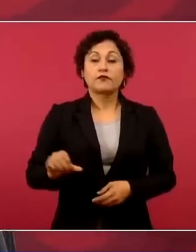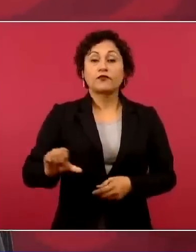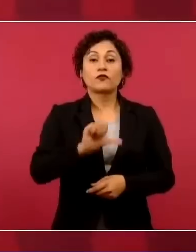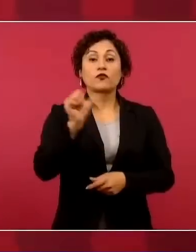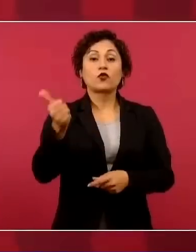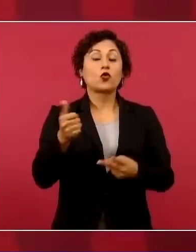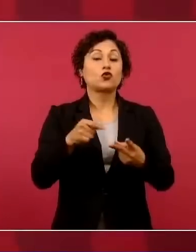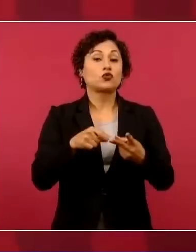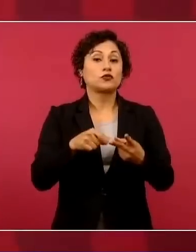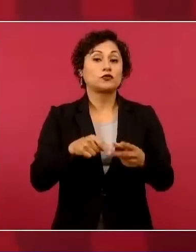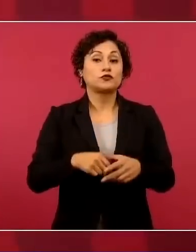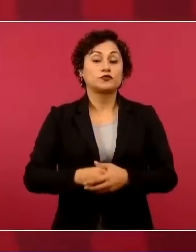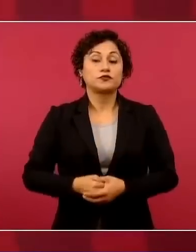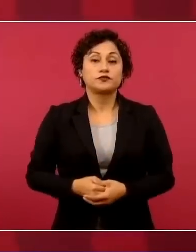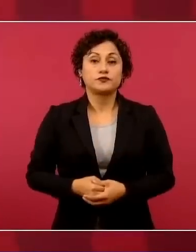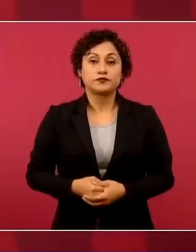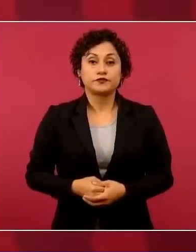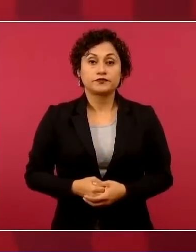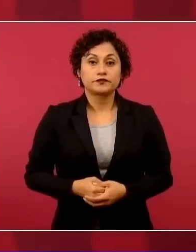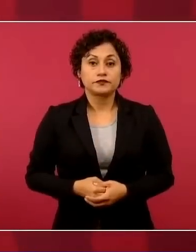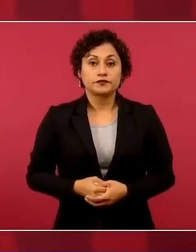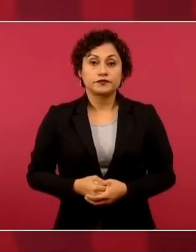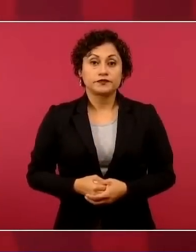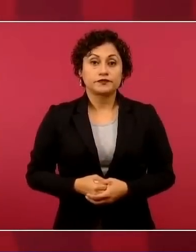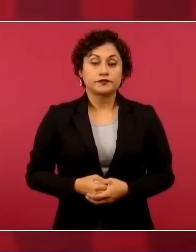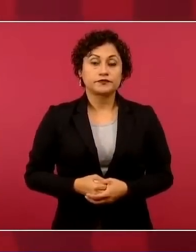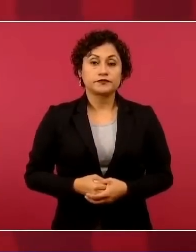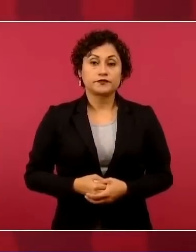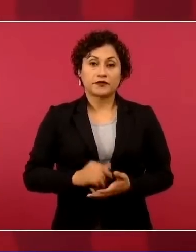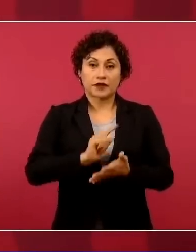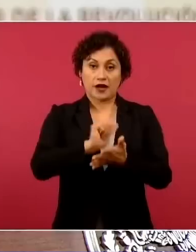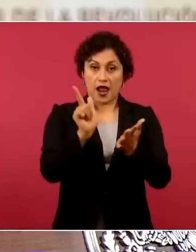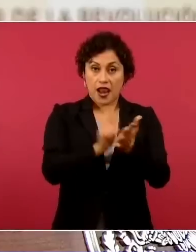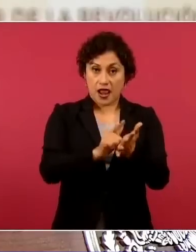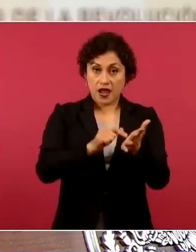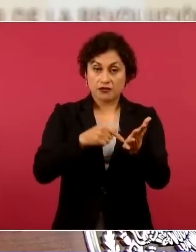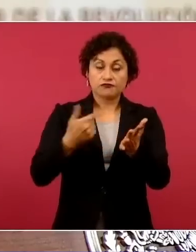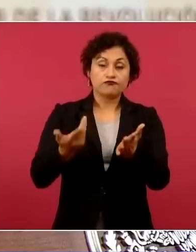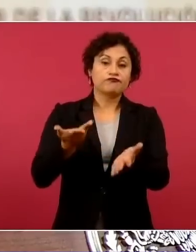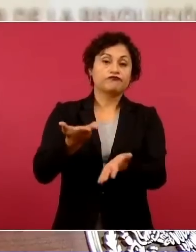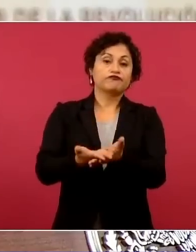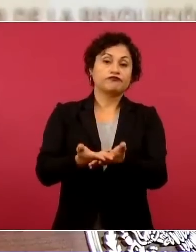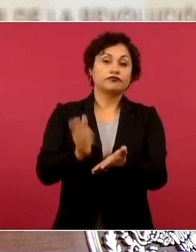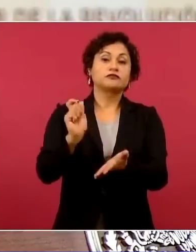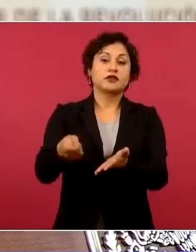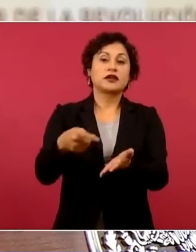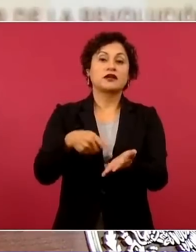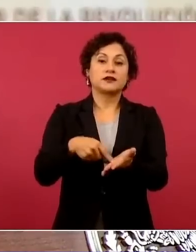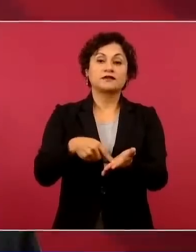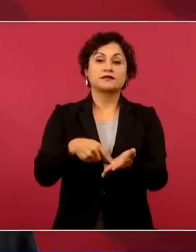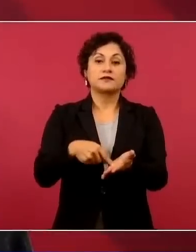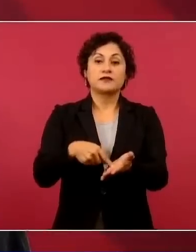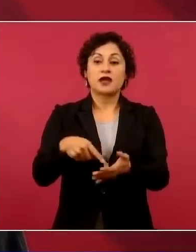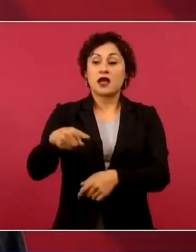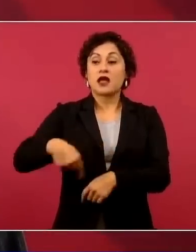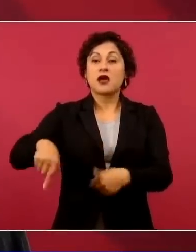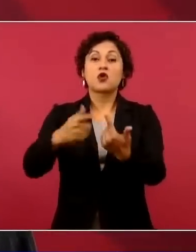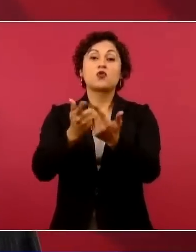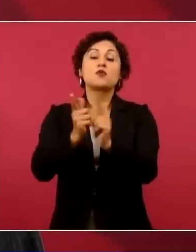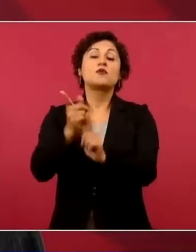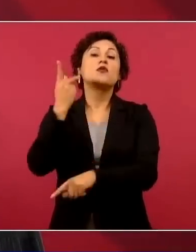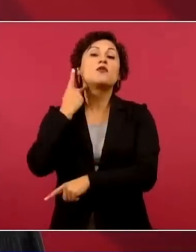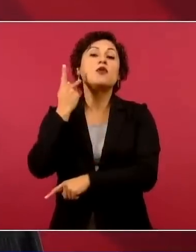es que no se permite la entrega de monederos electrónicos